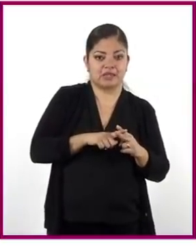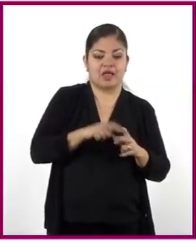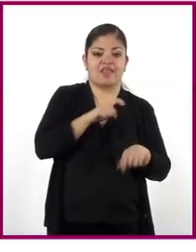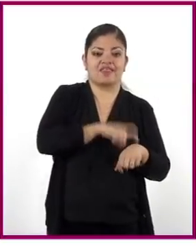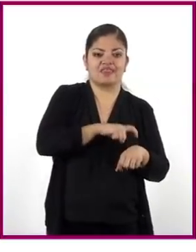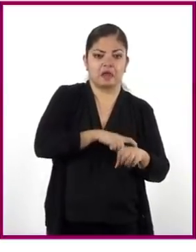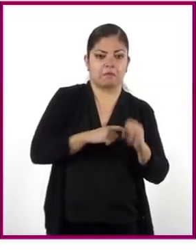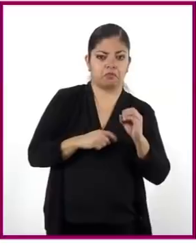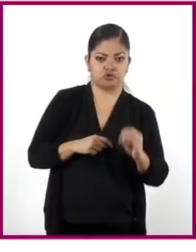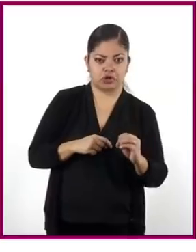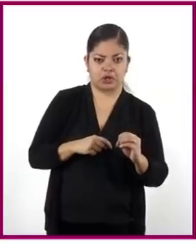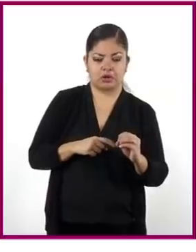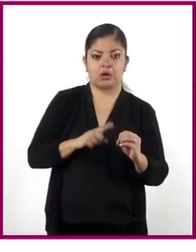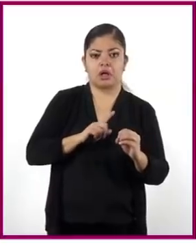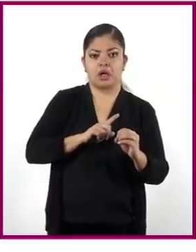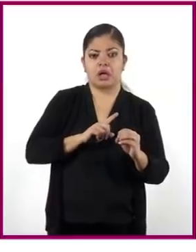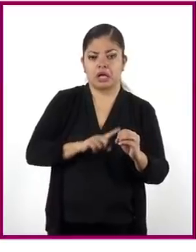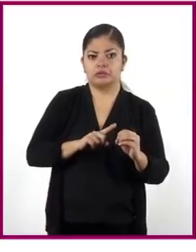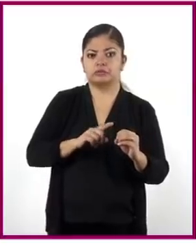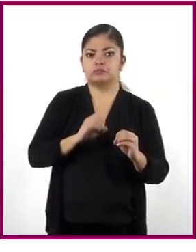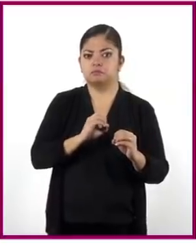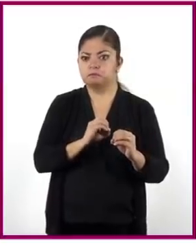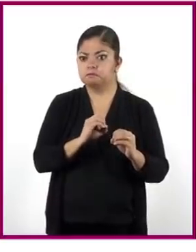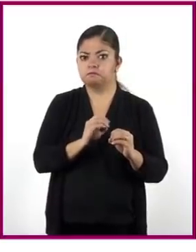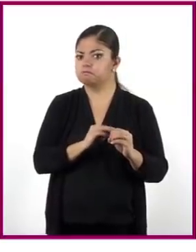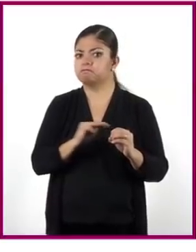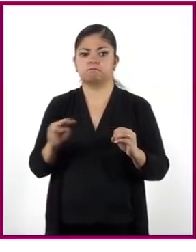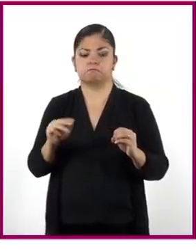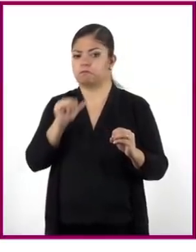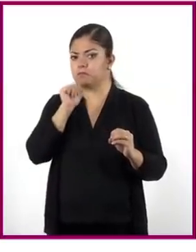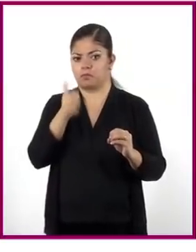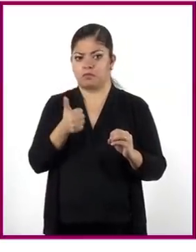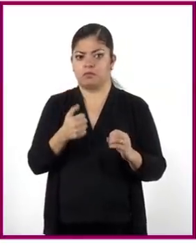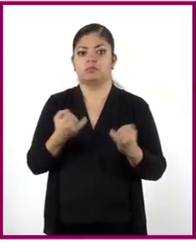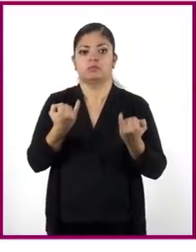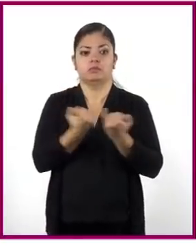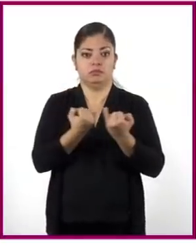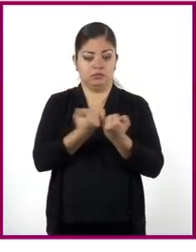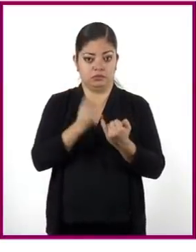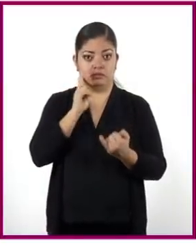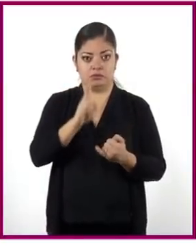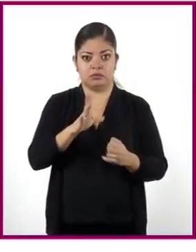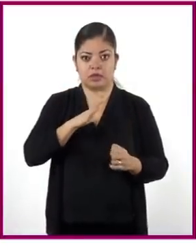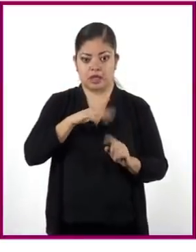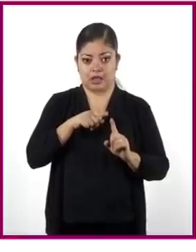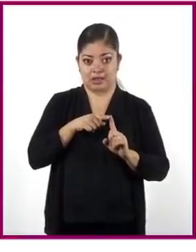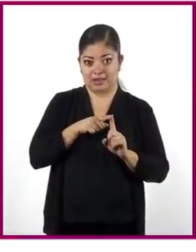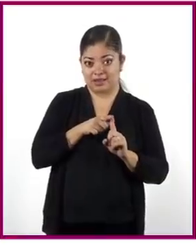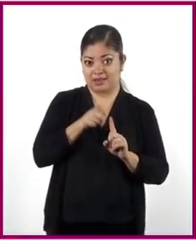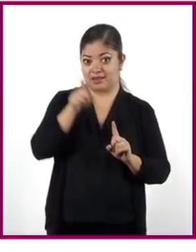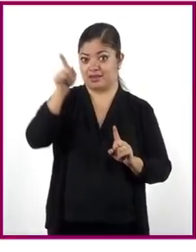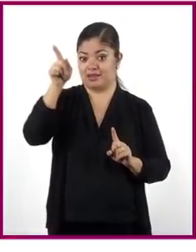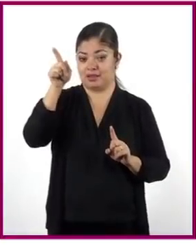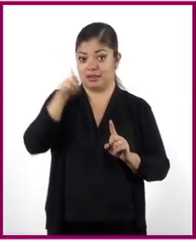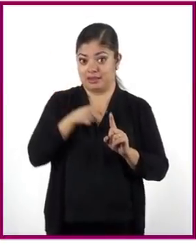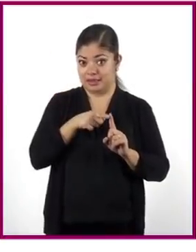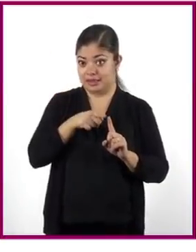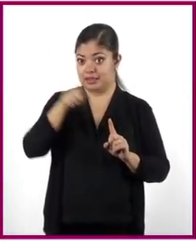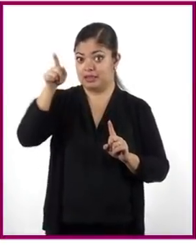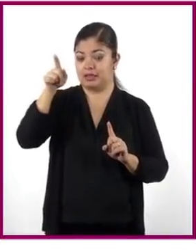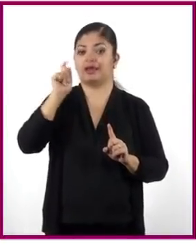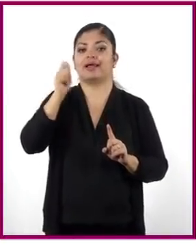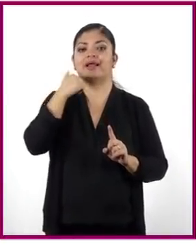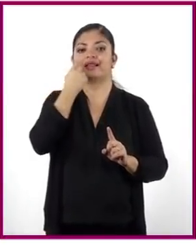vemos que el tren ha recorrido cero distancia. Y también podemos ver que es una línea, la gráfica representa una